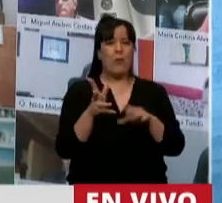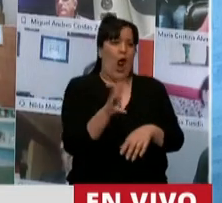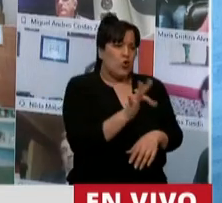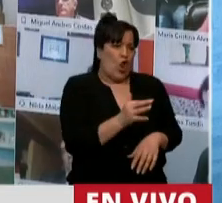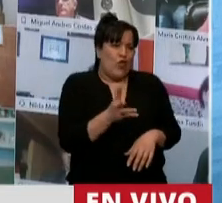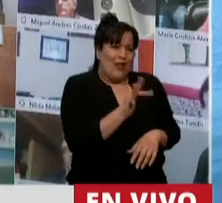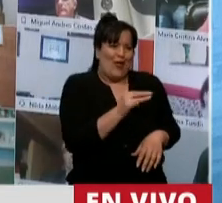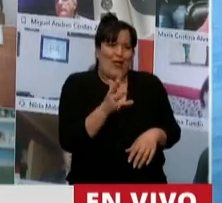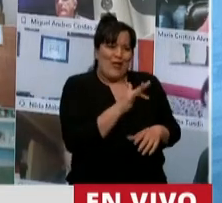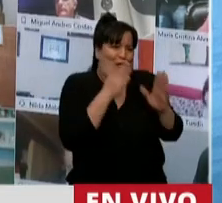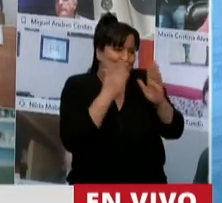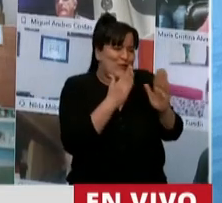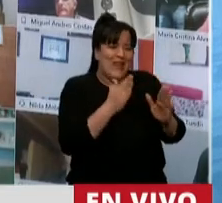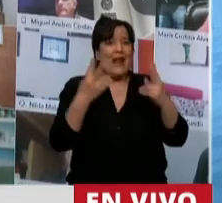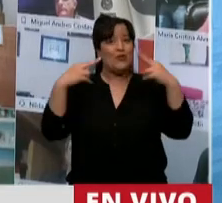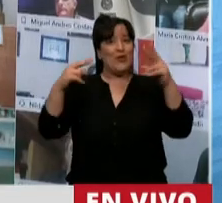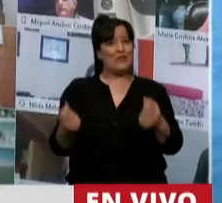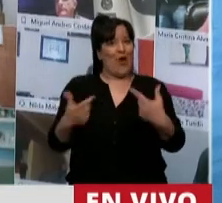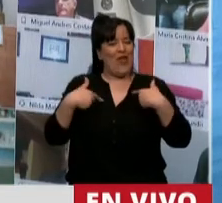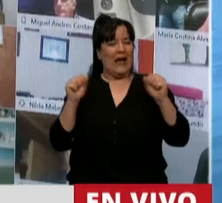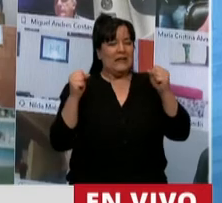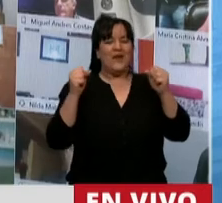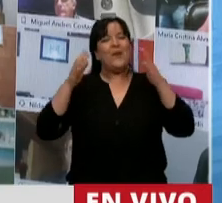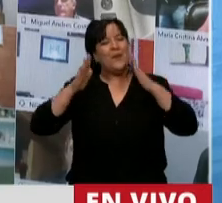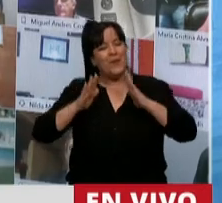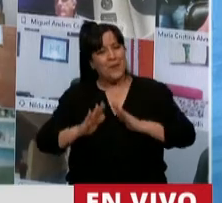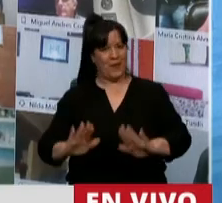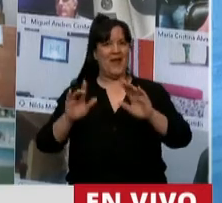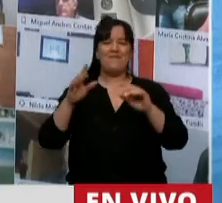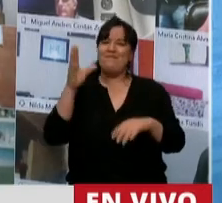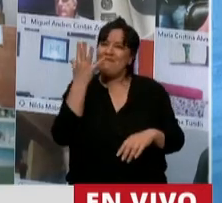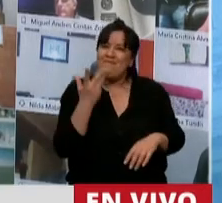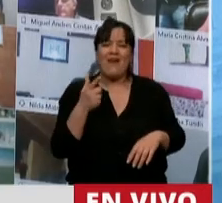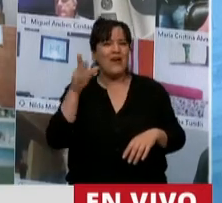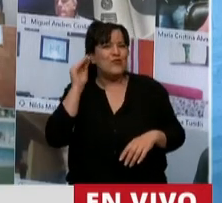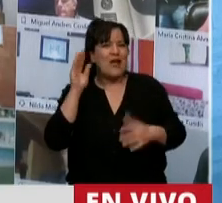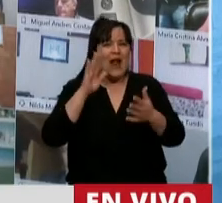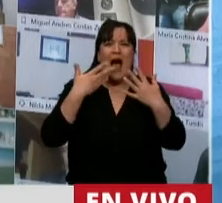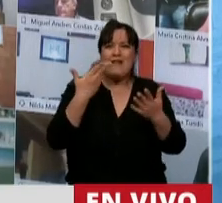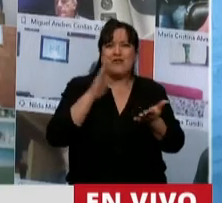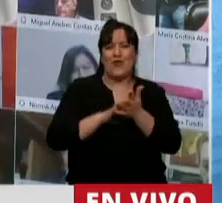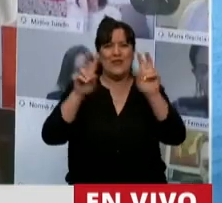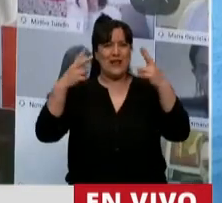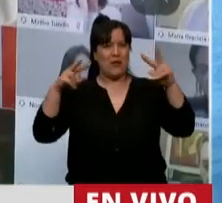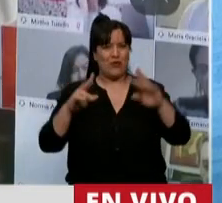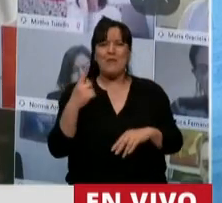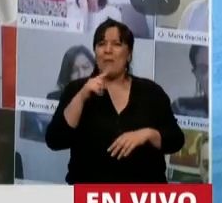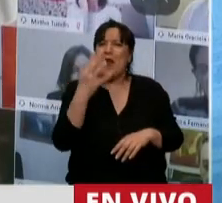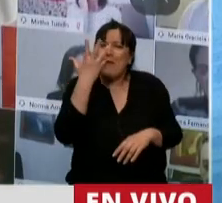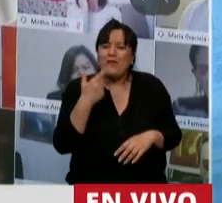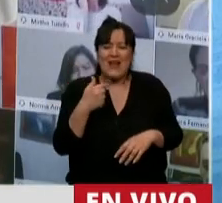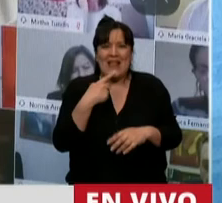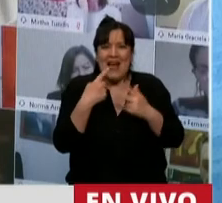diaria y demás. Así que, digamos, como actividad es hermoso escuchar y hablar del turismo. Pero me quiero detener en esto que se ha